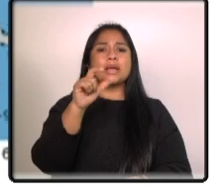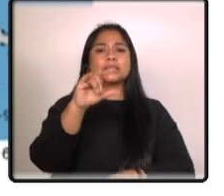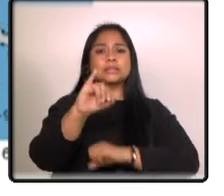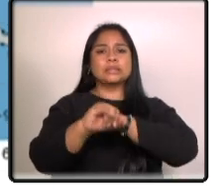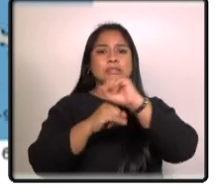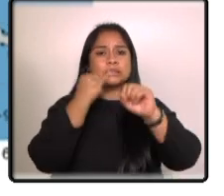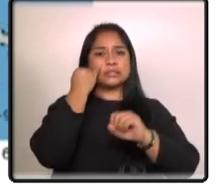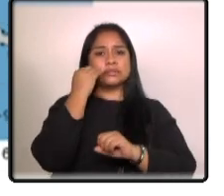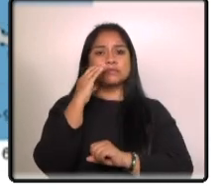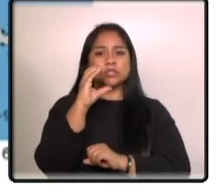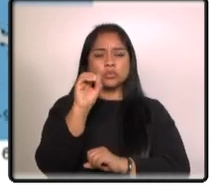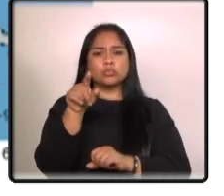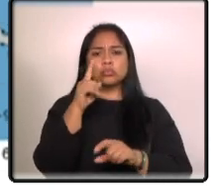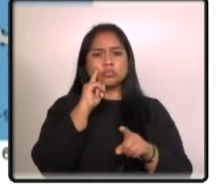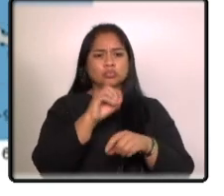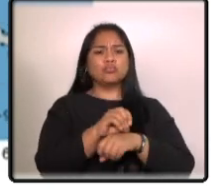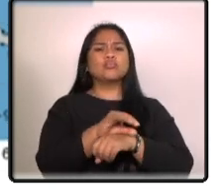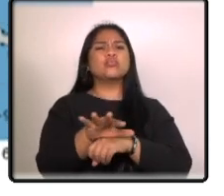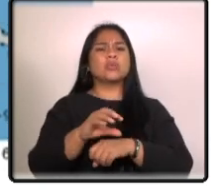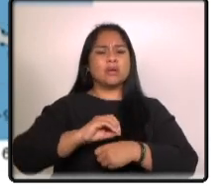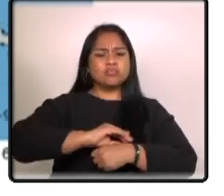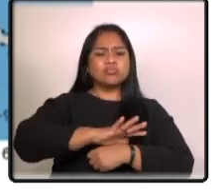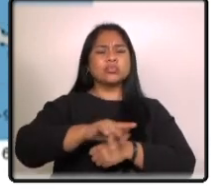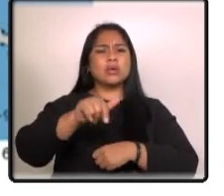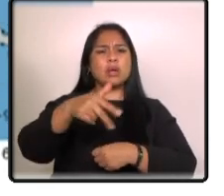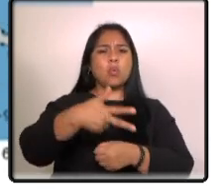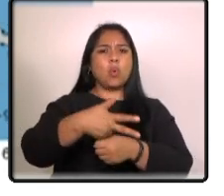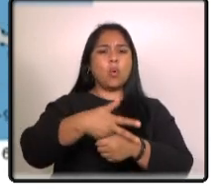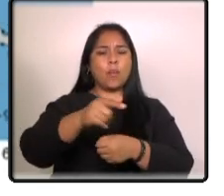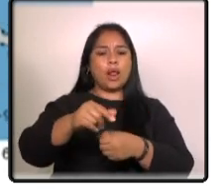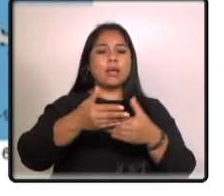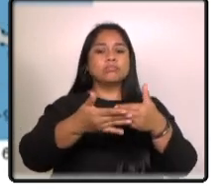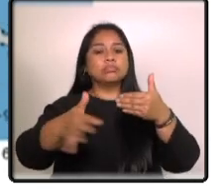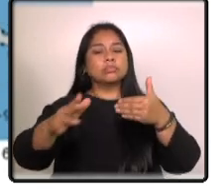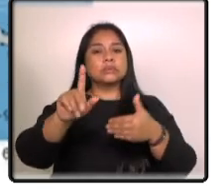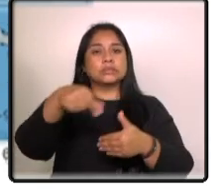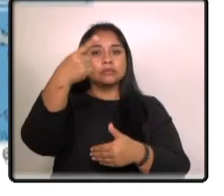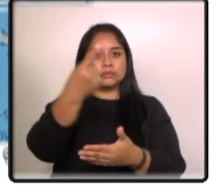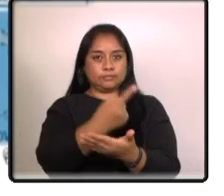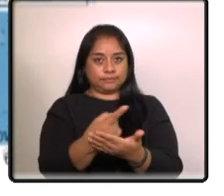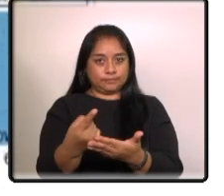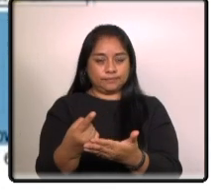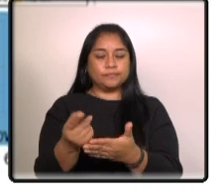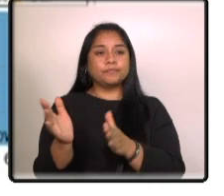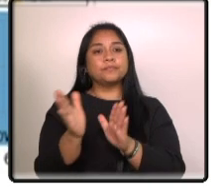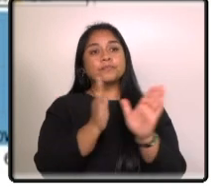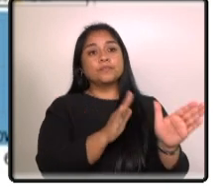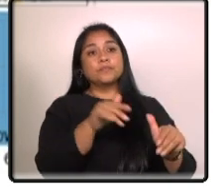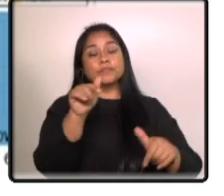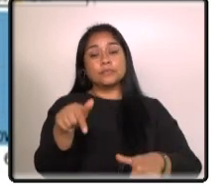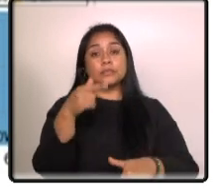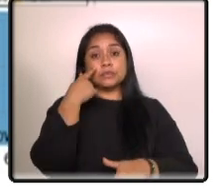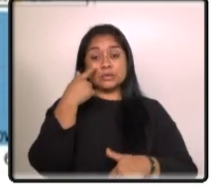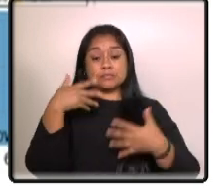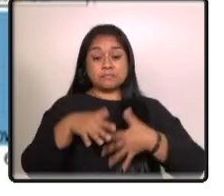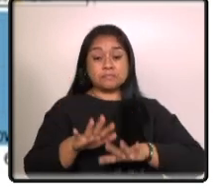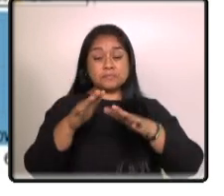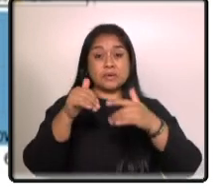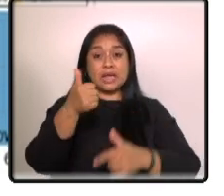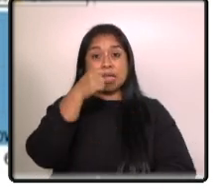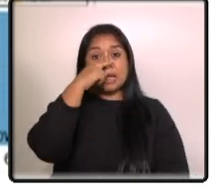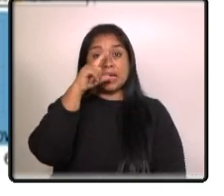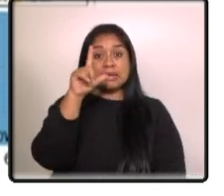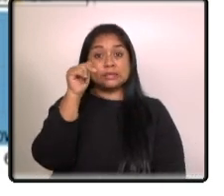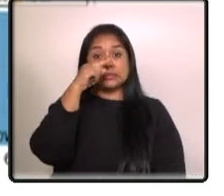influenciar las condiciones del país hacia la siguiente semana en el océano atlántico se observa